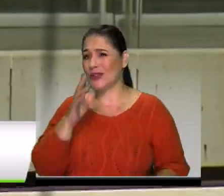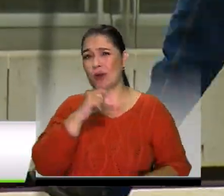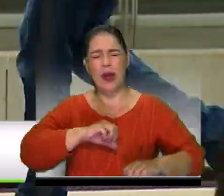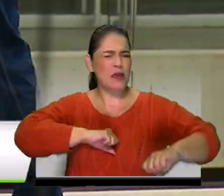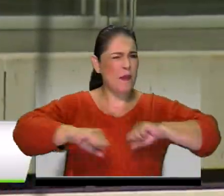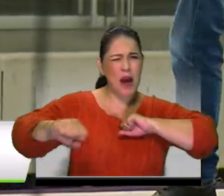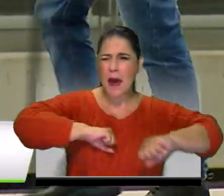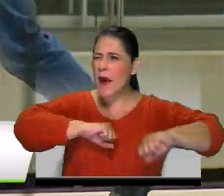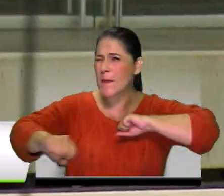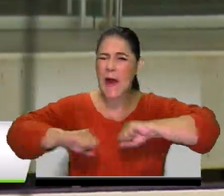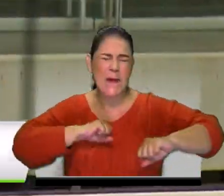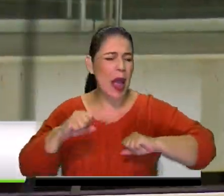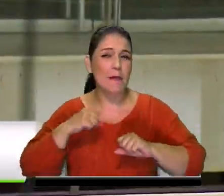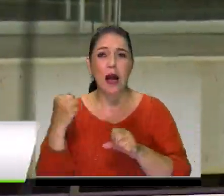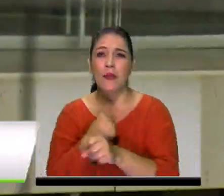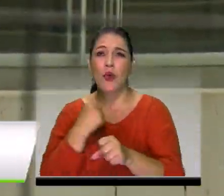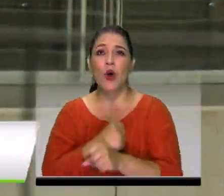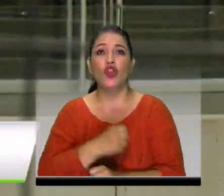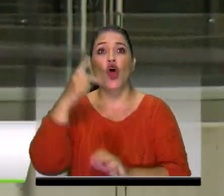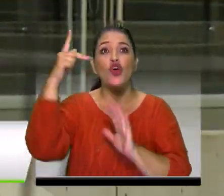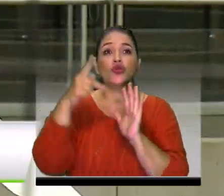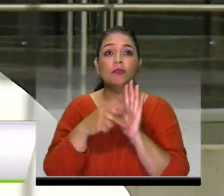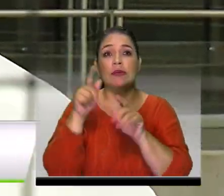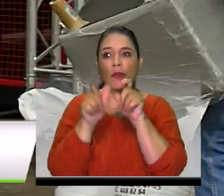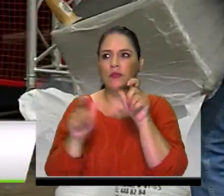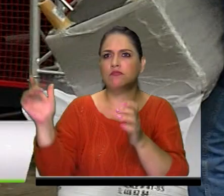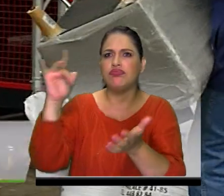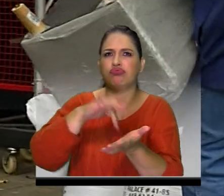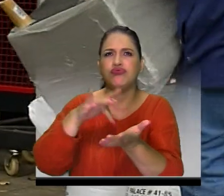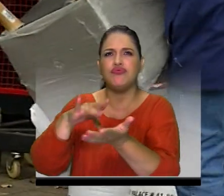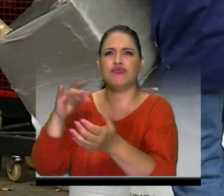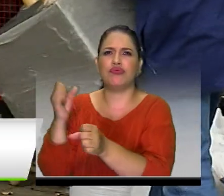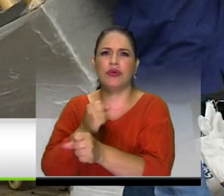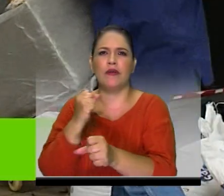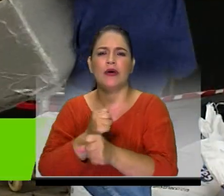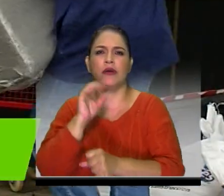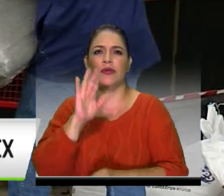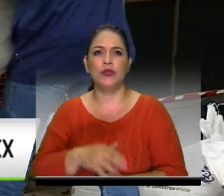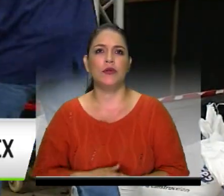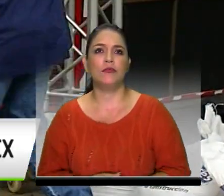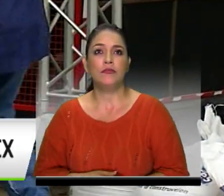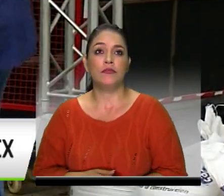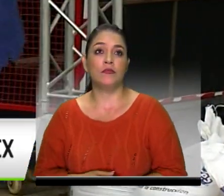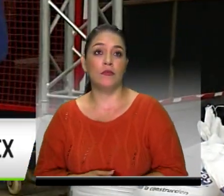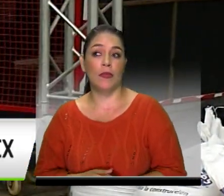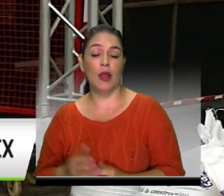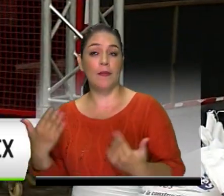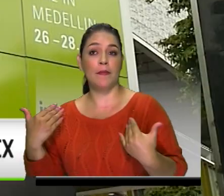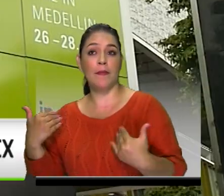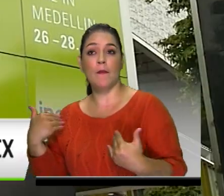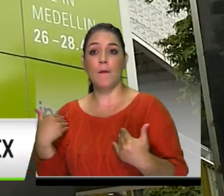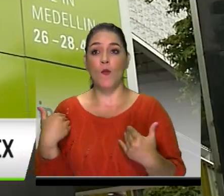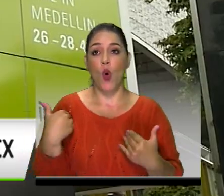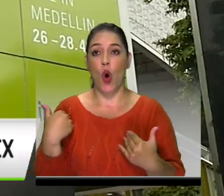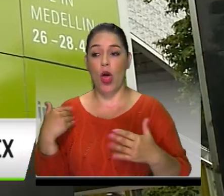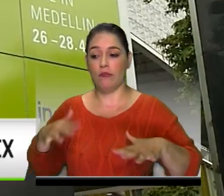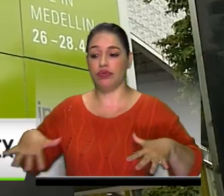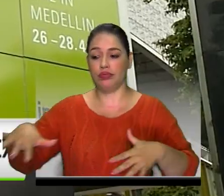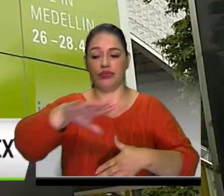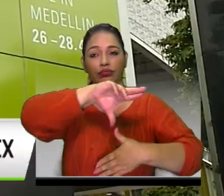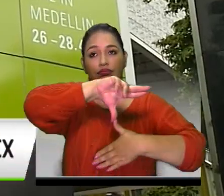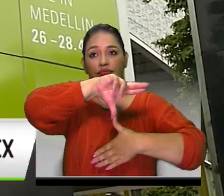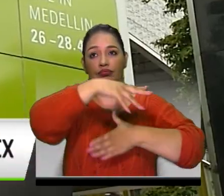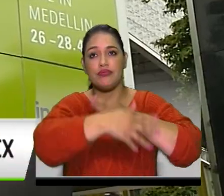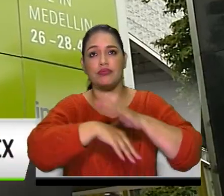coloquialmente, trabajan las más de 2.000 personas que harán posible el montaje del encuentro más importante de la industria de la moda en América Latina. Que se